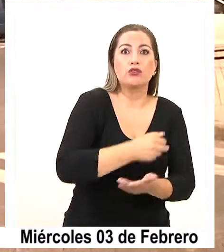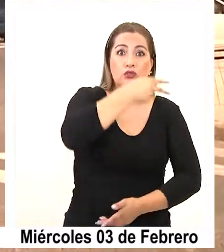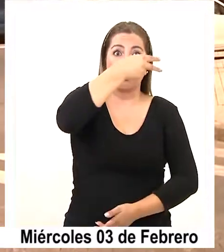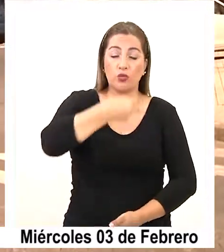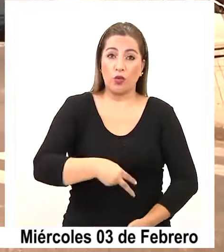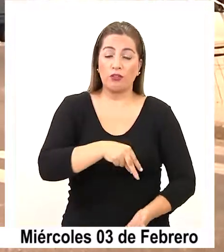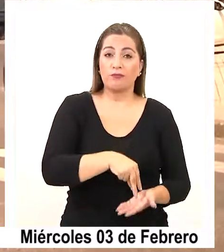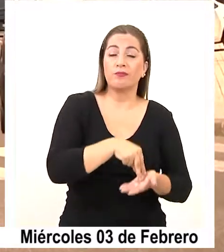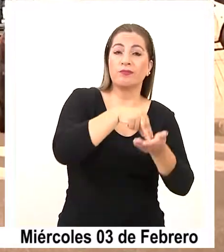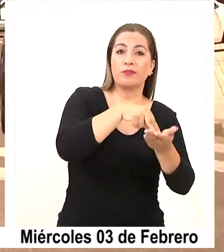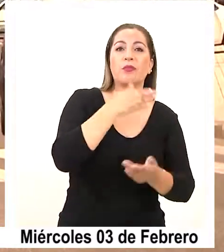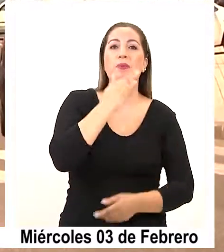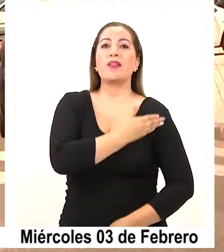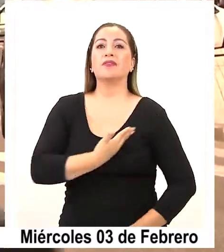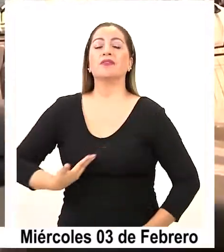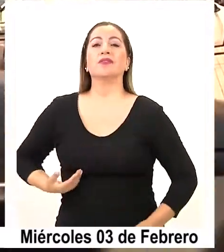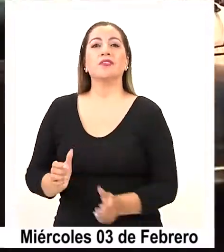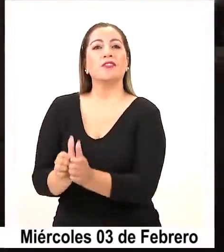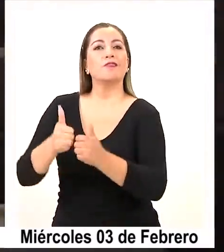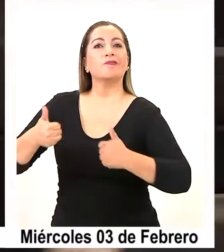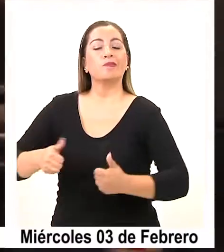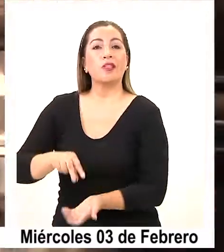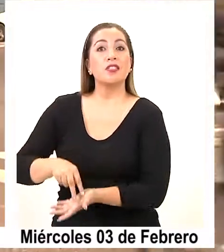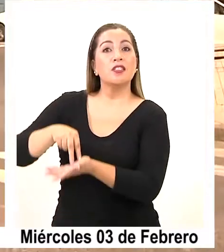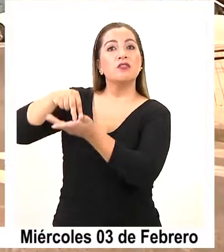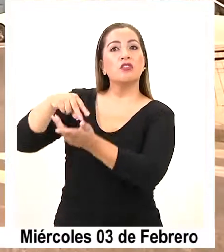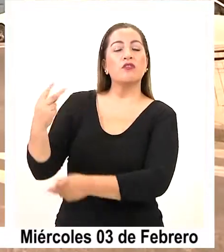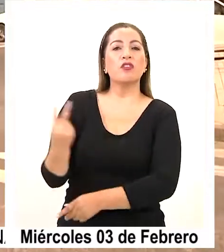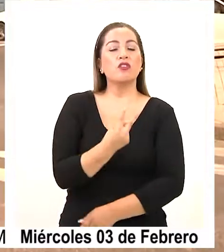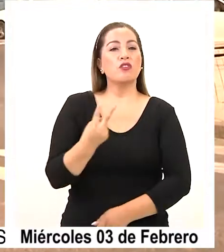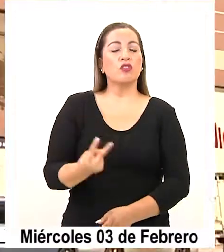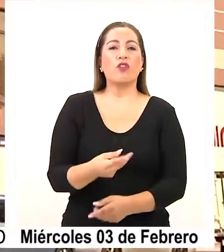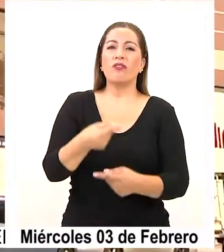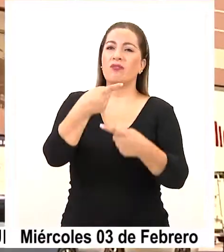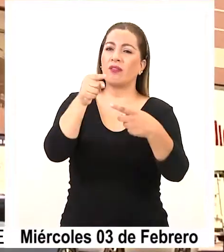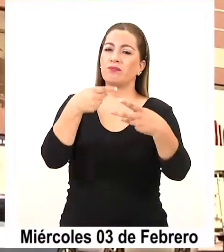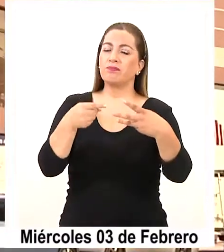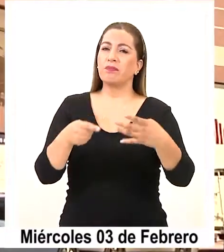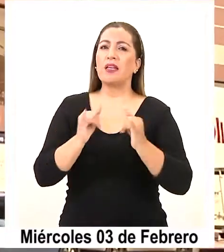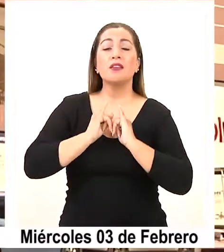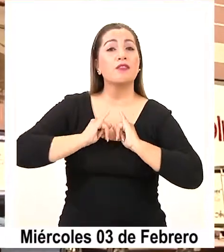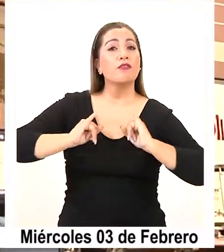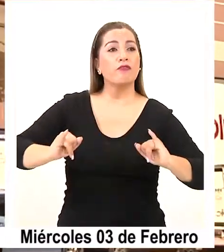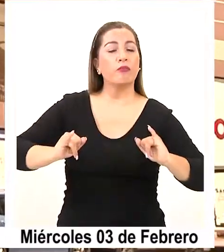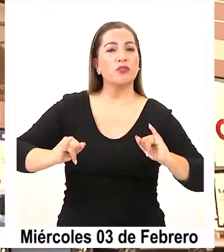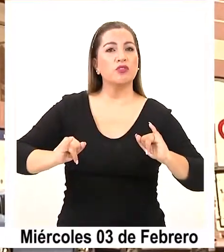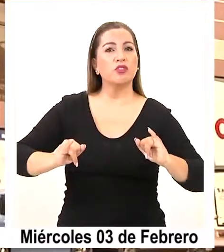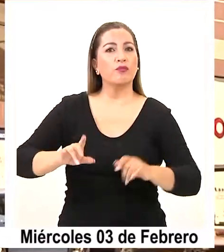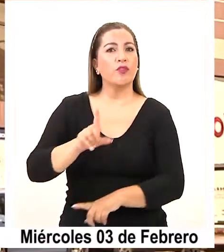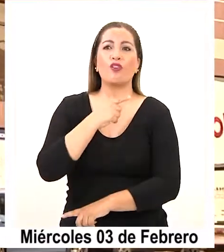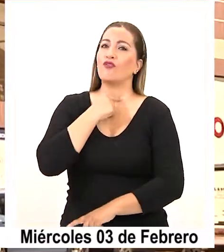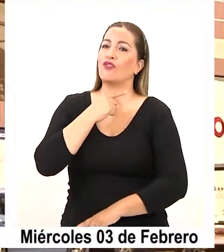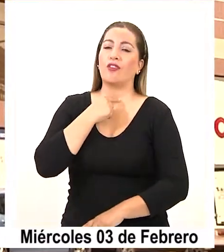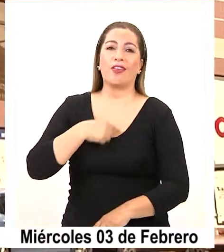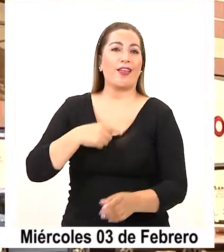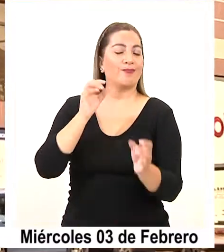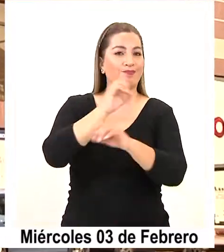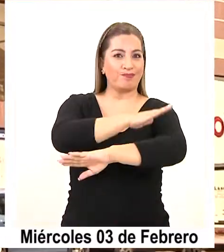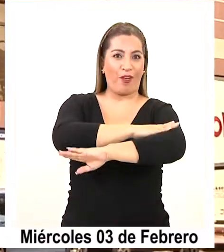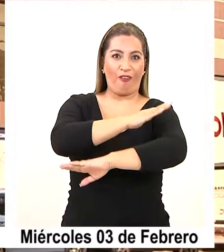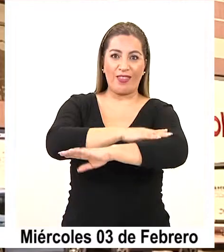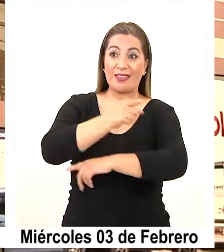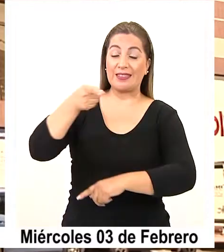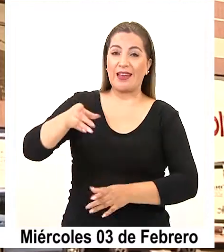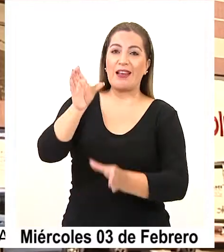Sofri como el presidente del directorio de la compañía entregaron una serie de antecedentes que desestiman la sugerencia del comité de